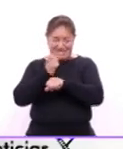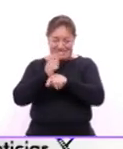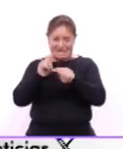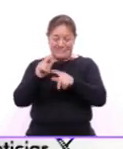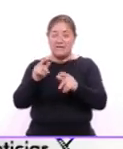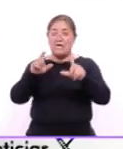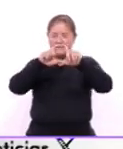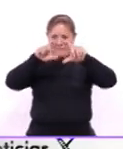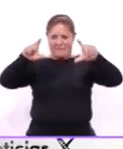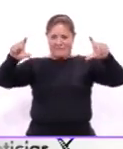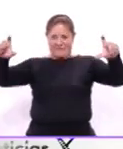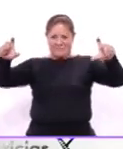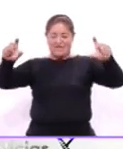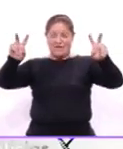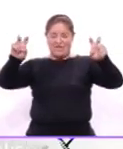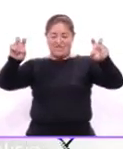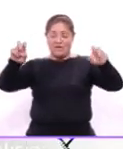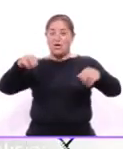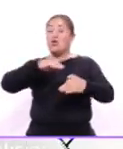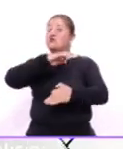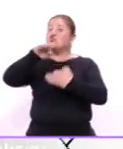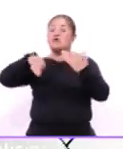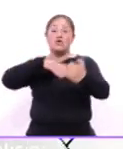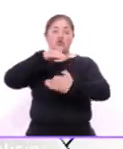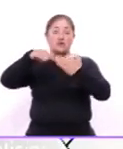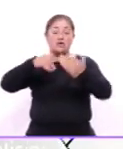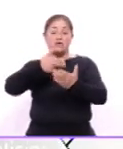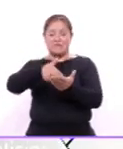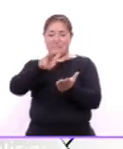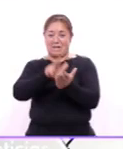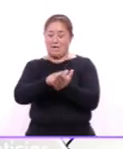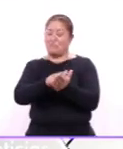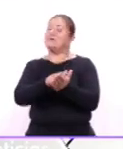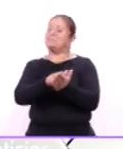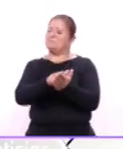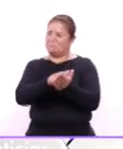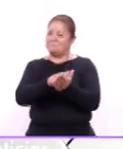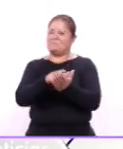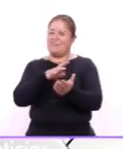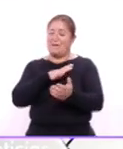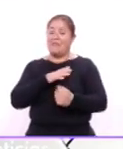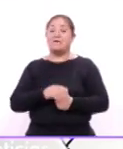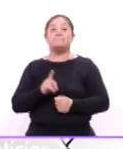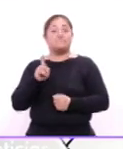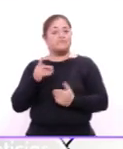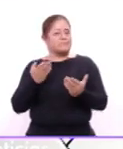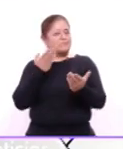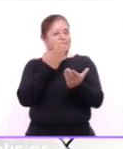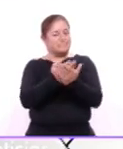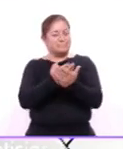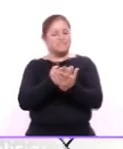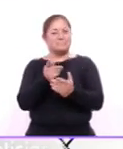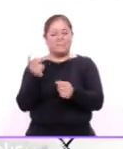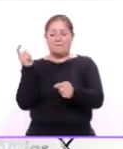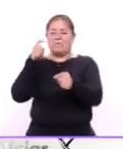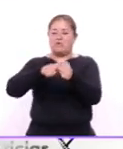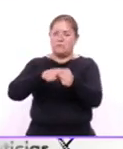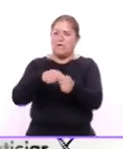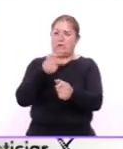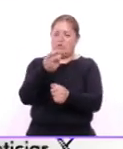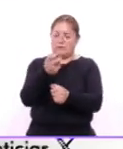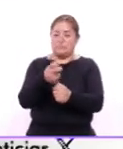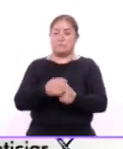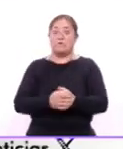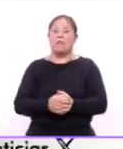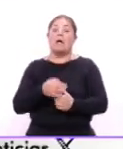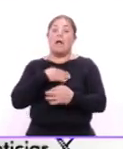todos somos héroes y bueno quiero comentarles también que hay una petición desde luego a sumarnos a esta causa pues